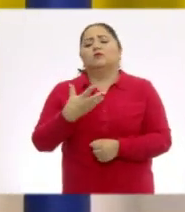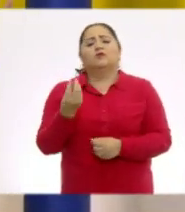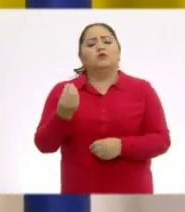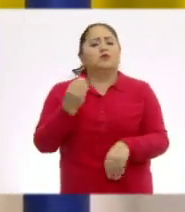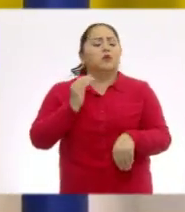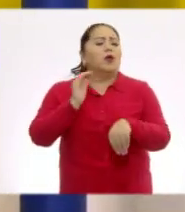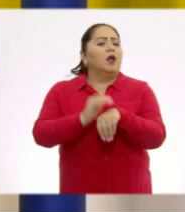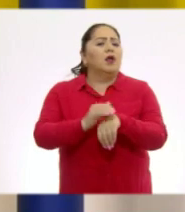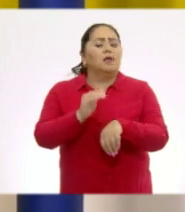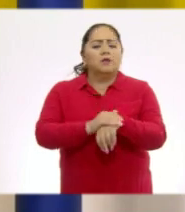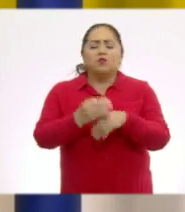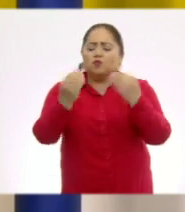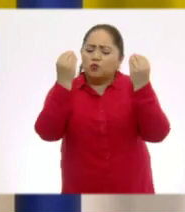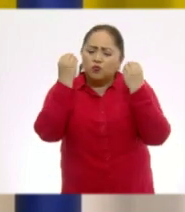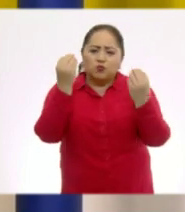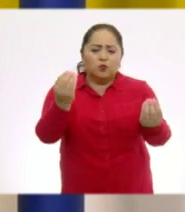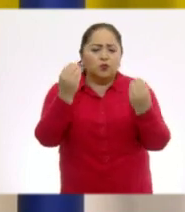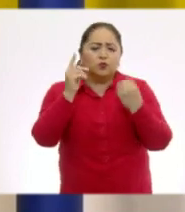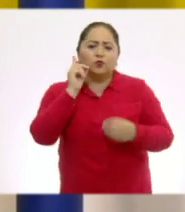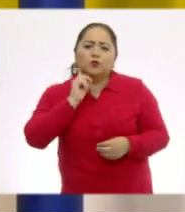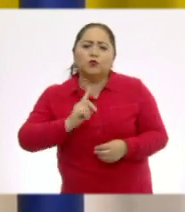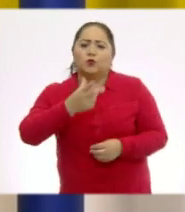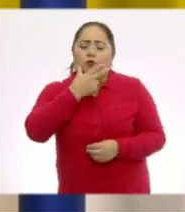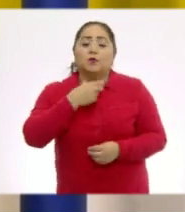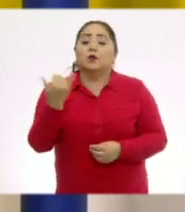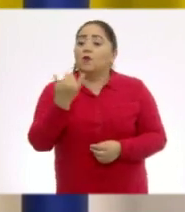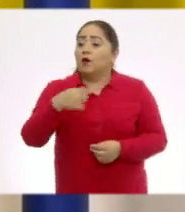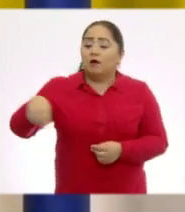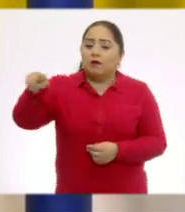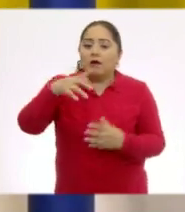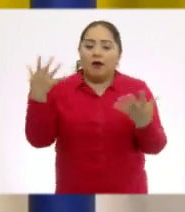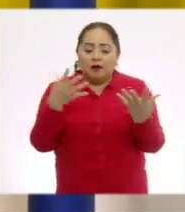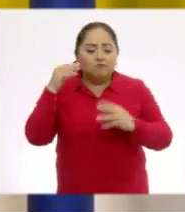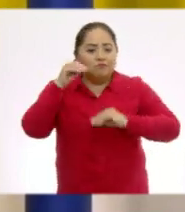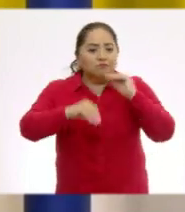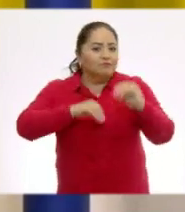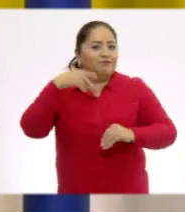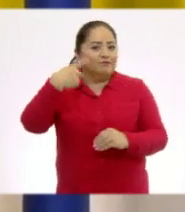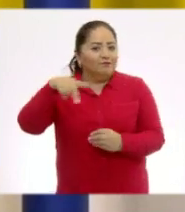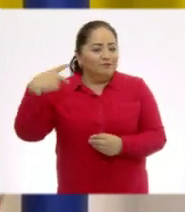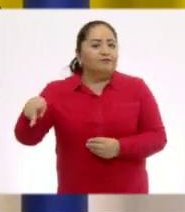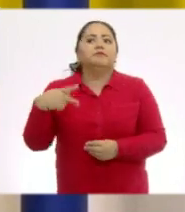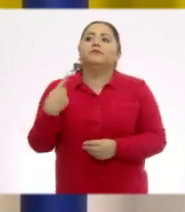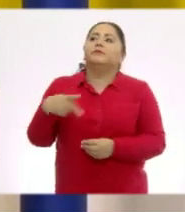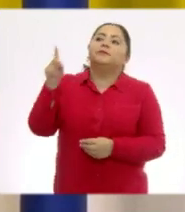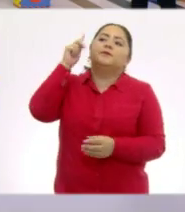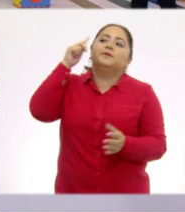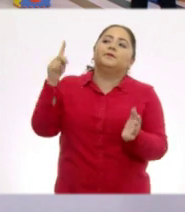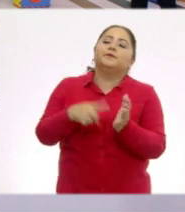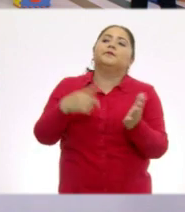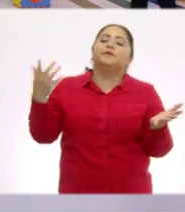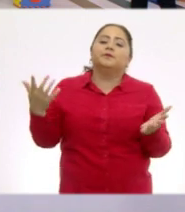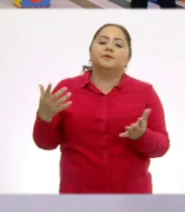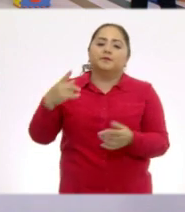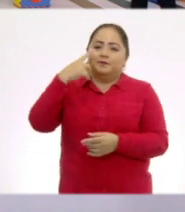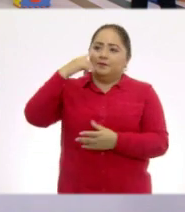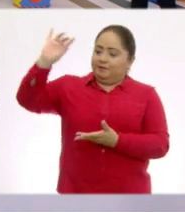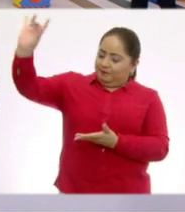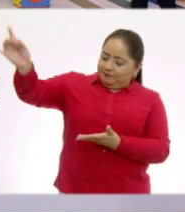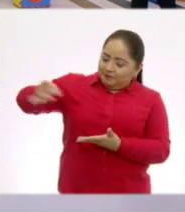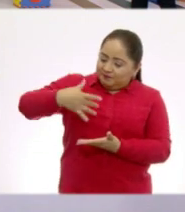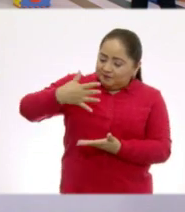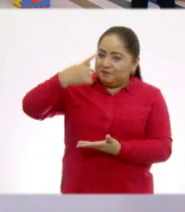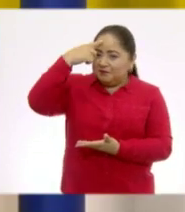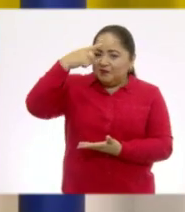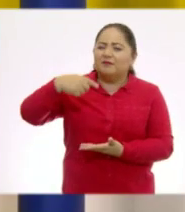amigos y amigas y también ellos hicieron sus propias figuras. ¿Y qué crees? ¿Qué? Que me las mandaron